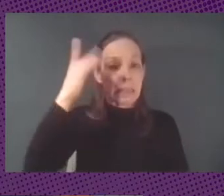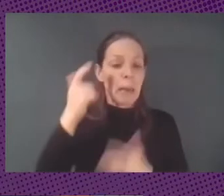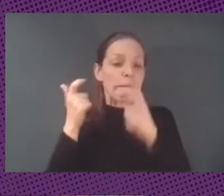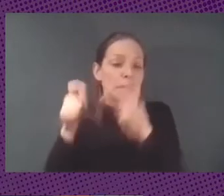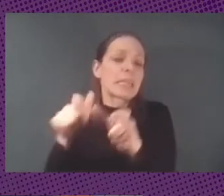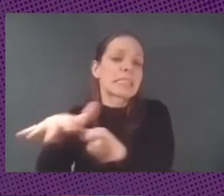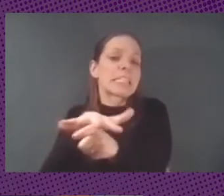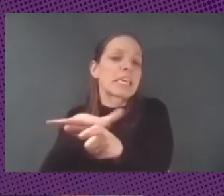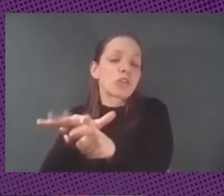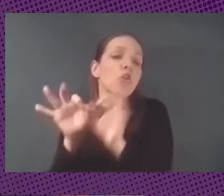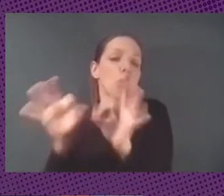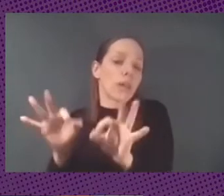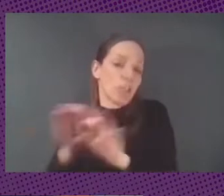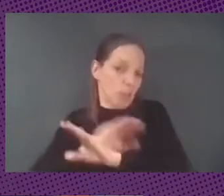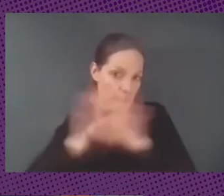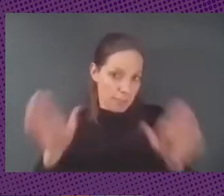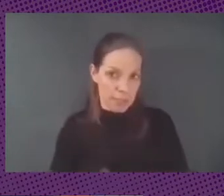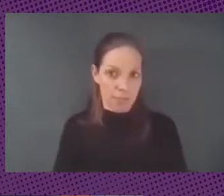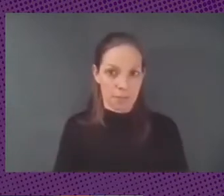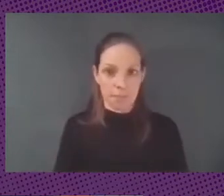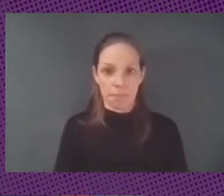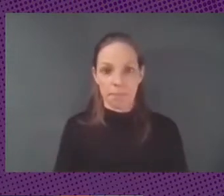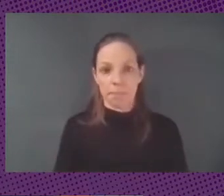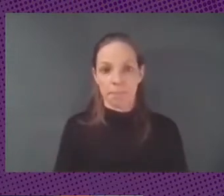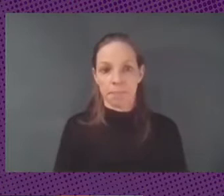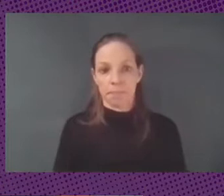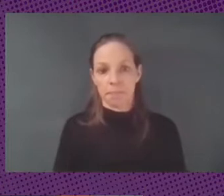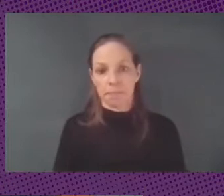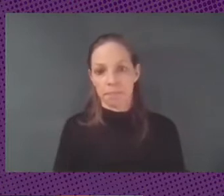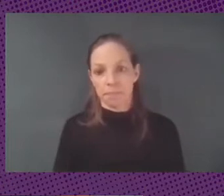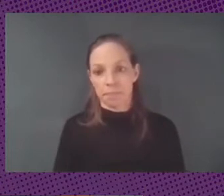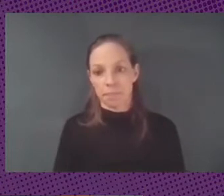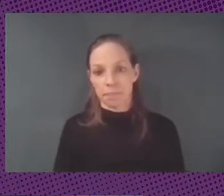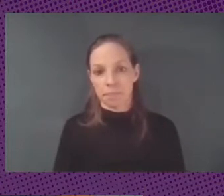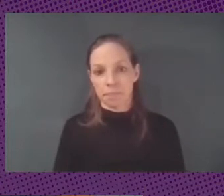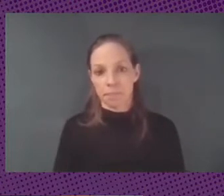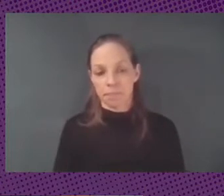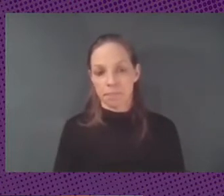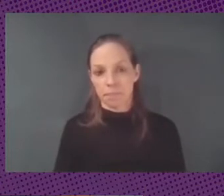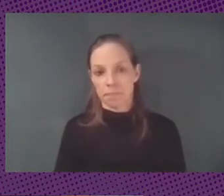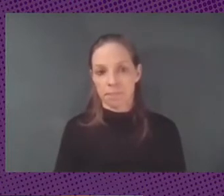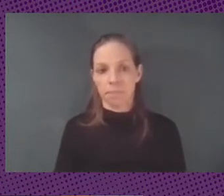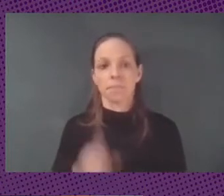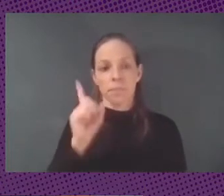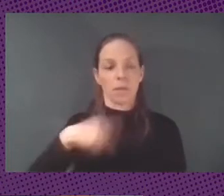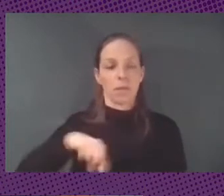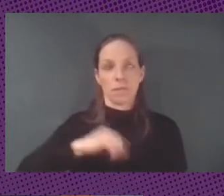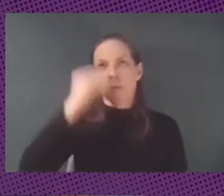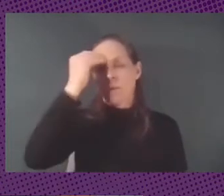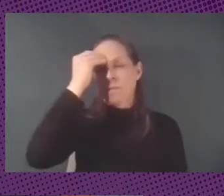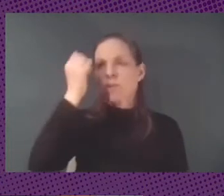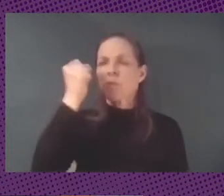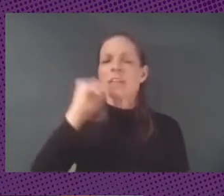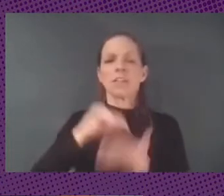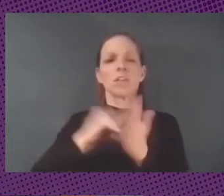jurisdicción y por otro lado que es la línea que les comentaba en la que vengo trabajando podemos pensar la soberanía tecnológica en términos